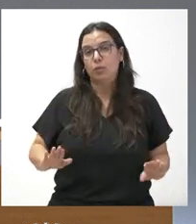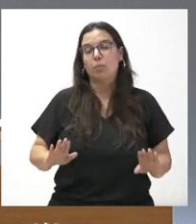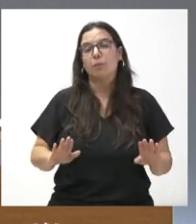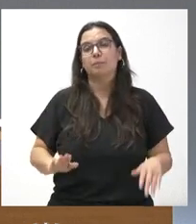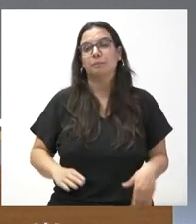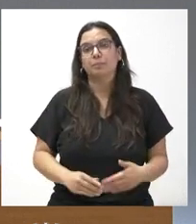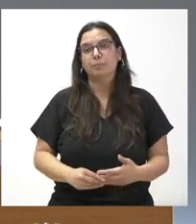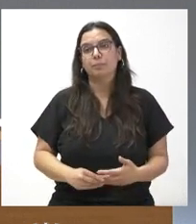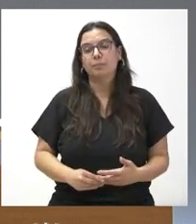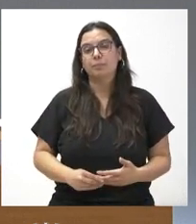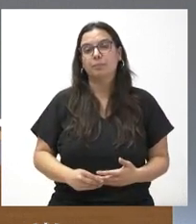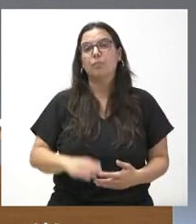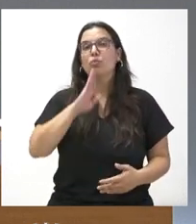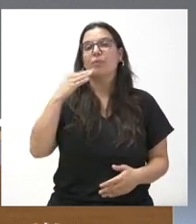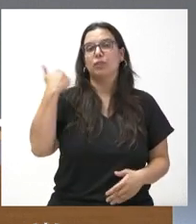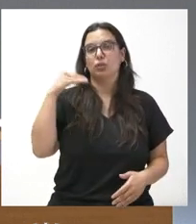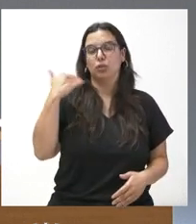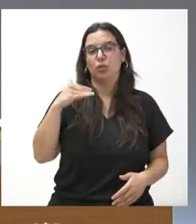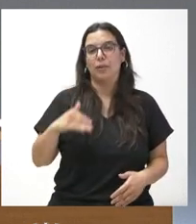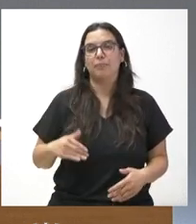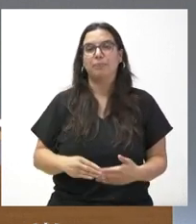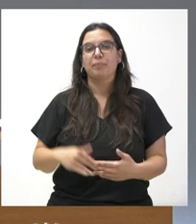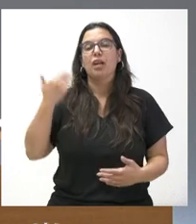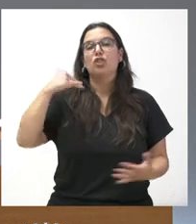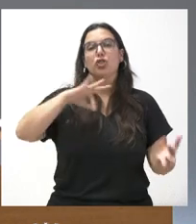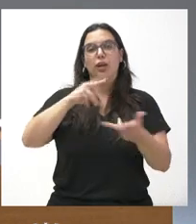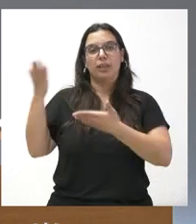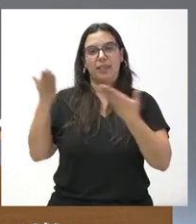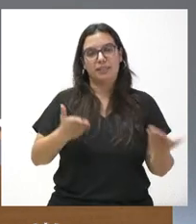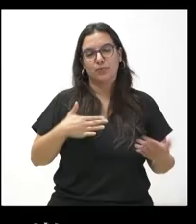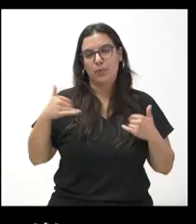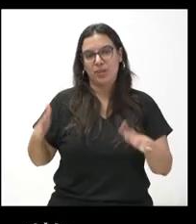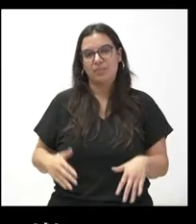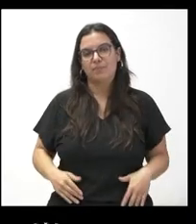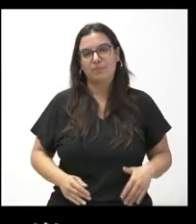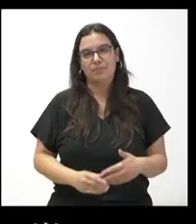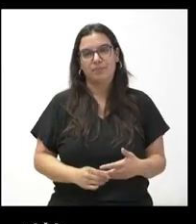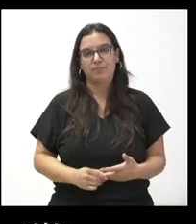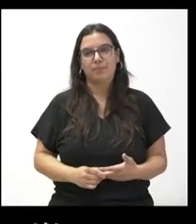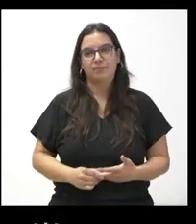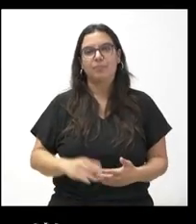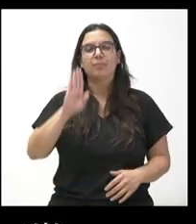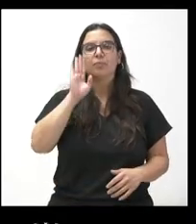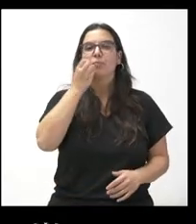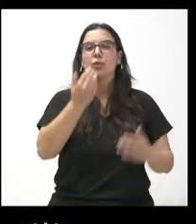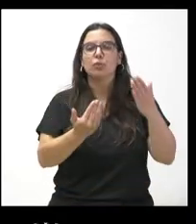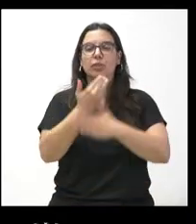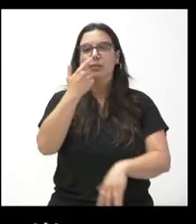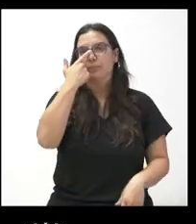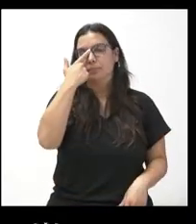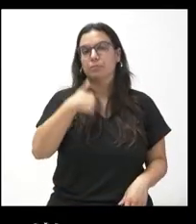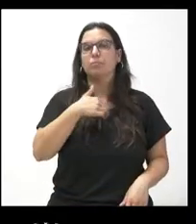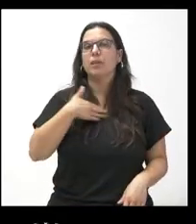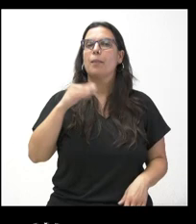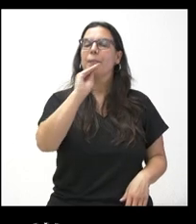finalmente en Soria. Ana Barbero, Soria Noticias, cuando quieras. Hola, buenos días. Yo quería